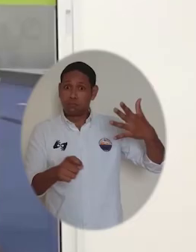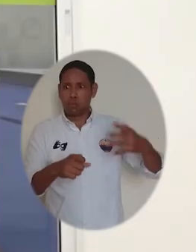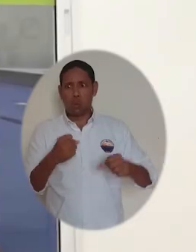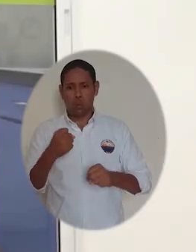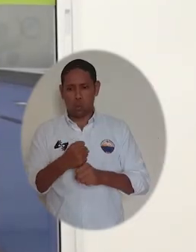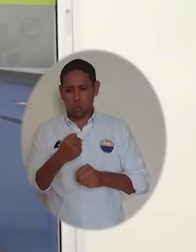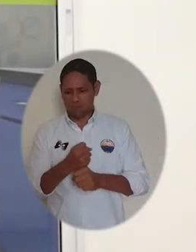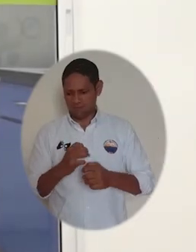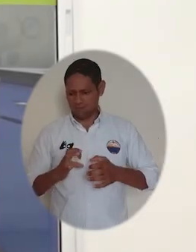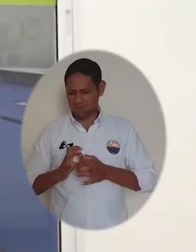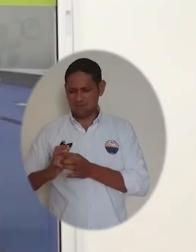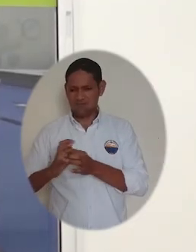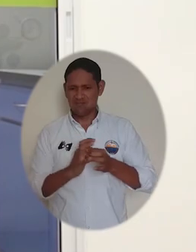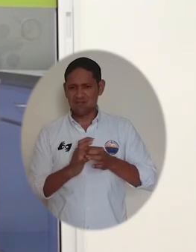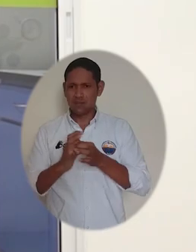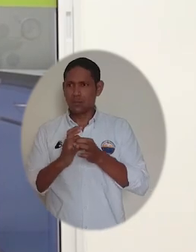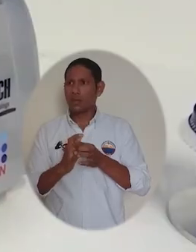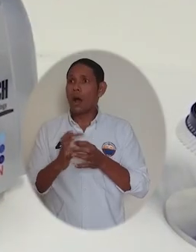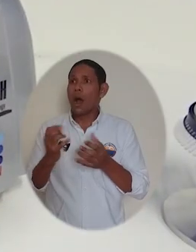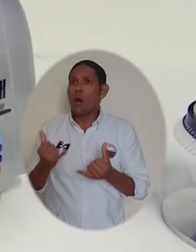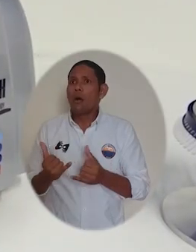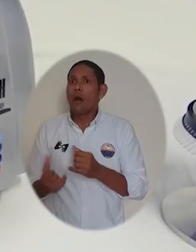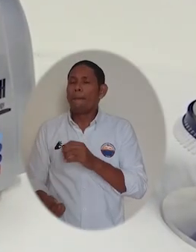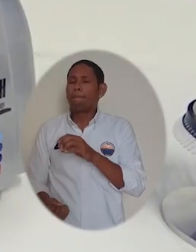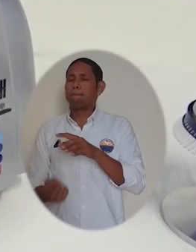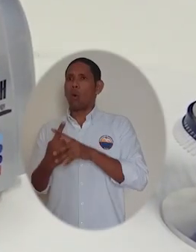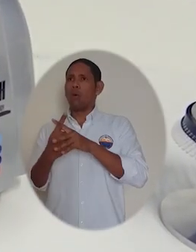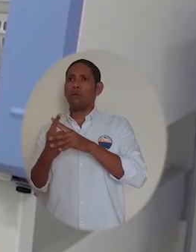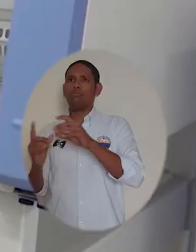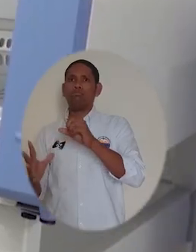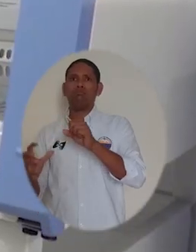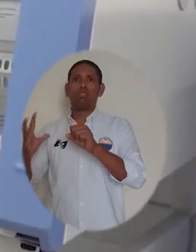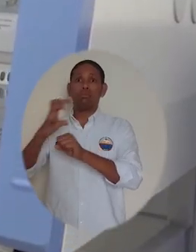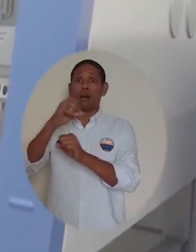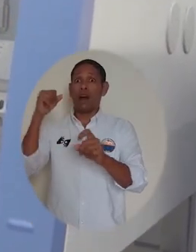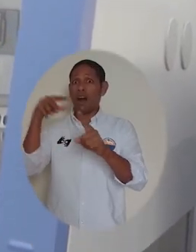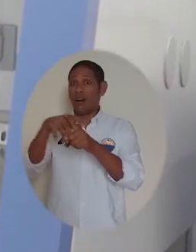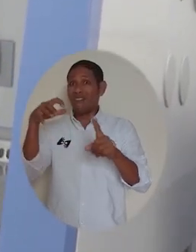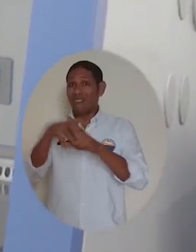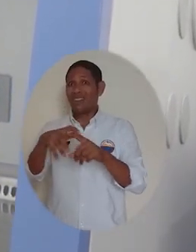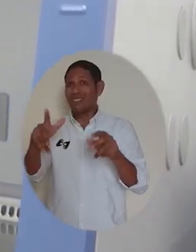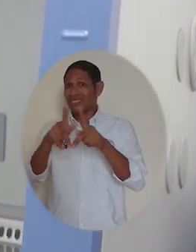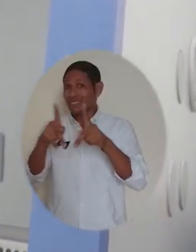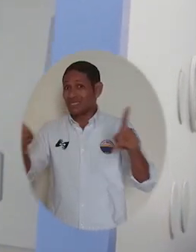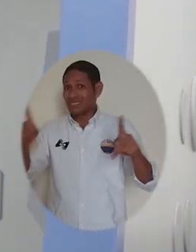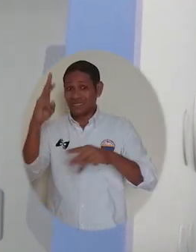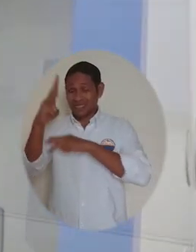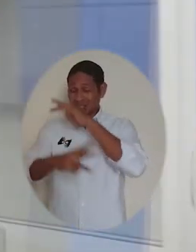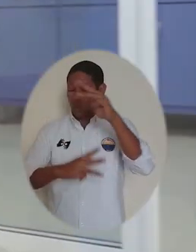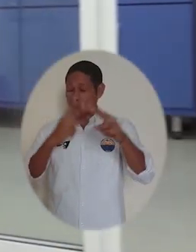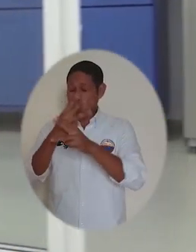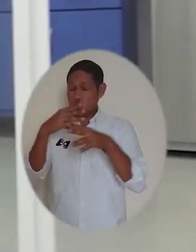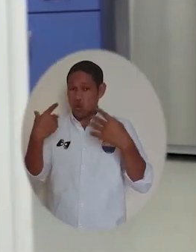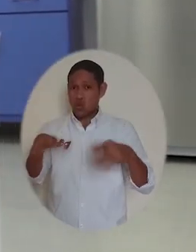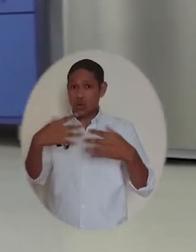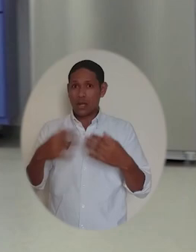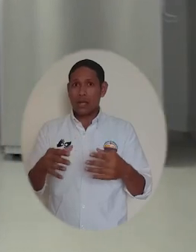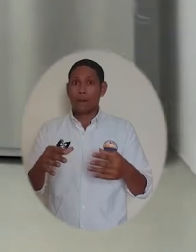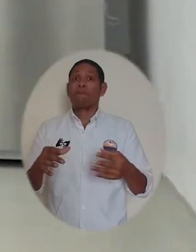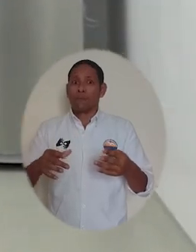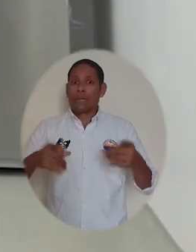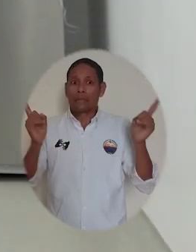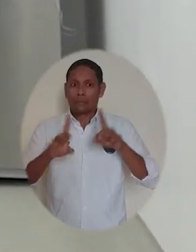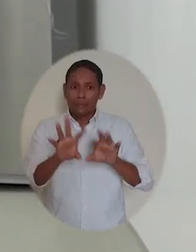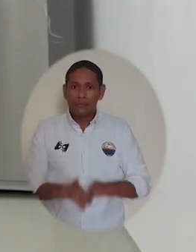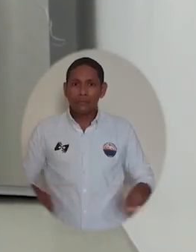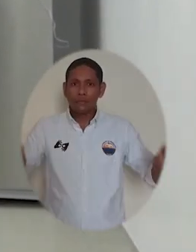el resultado de un trabajo institucional motivado por el objetivo de hacer frente a una contingencia que ha afectado la vida de miles de personas alrededor